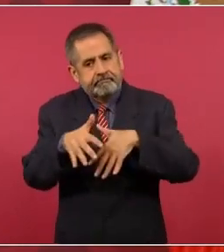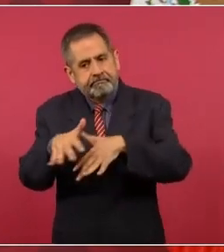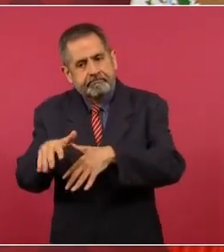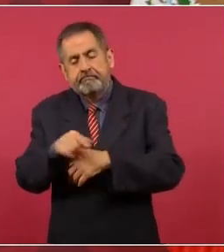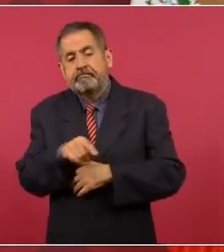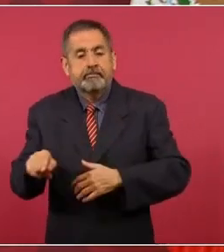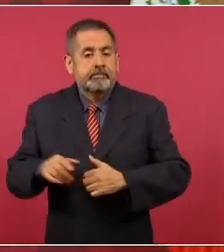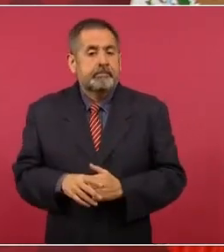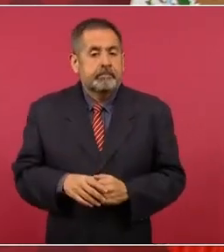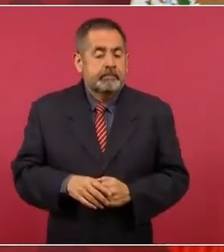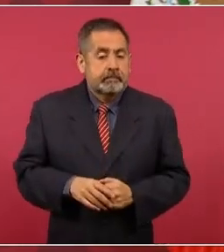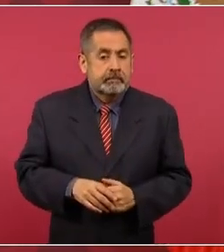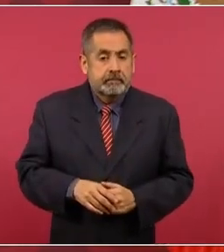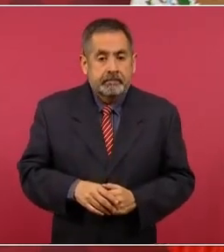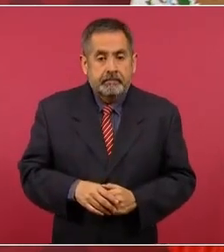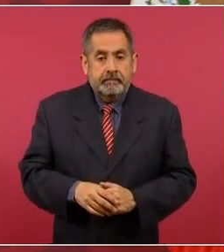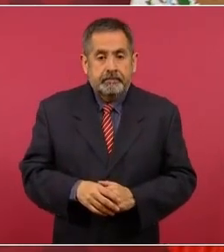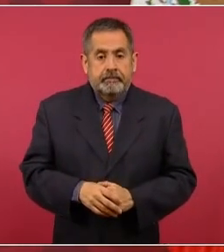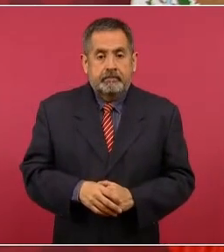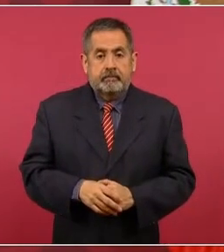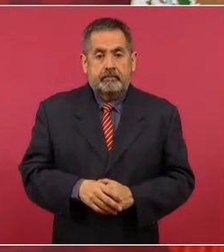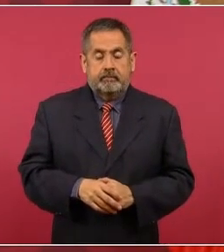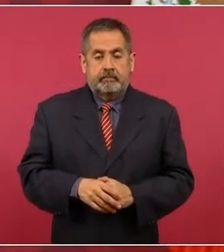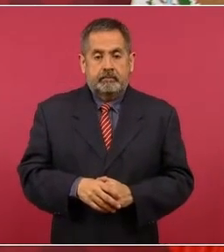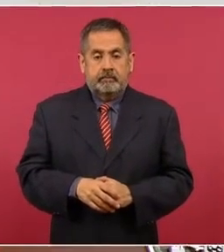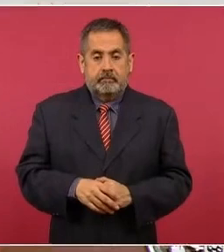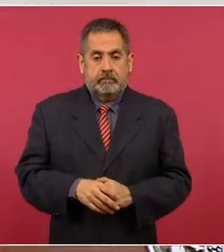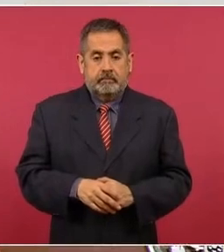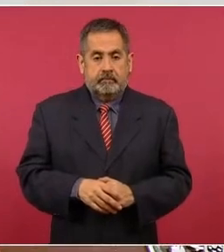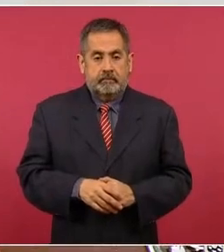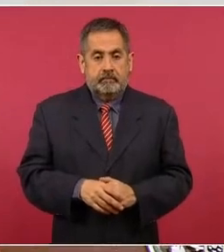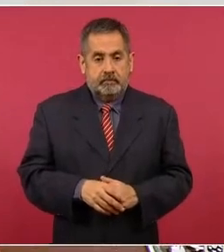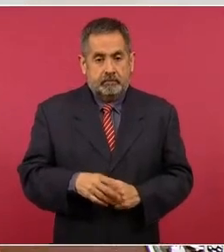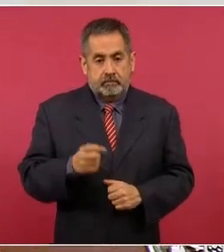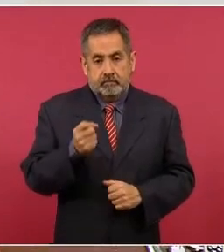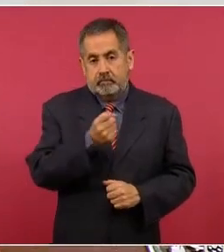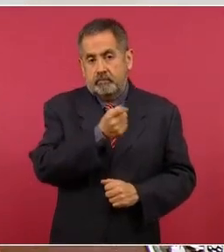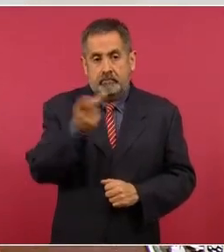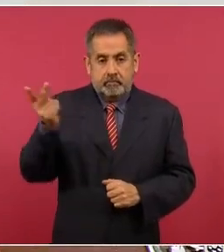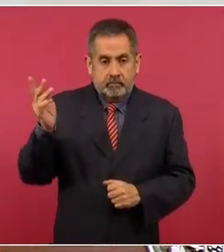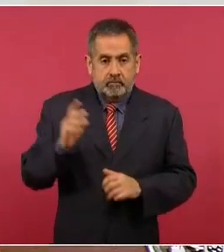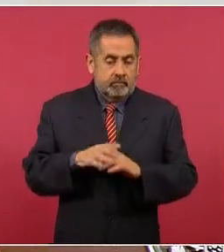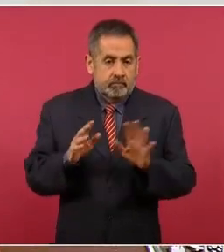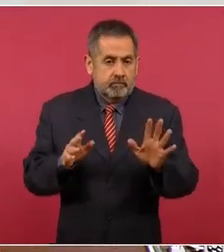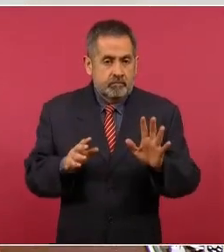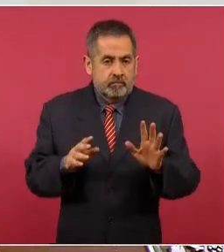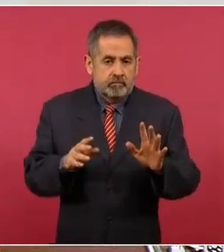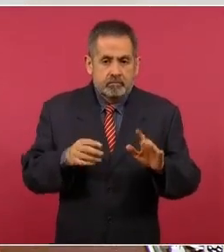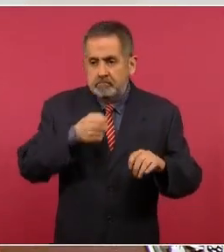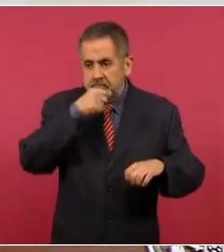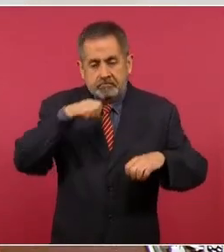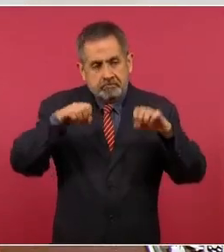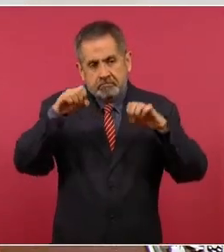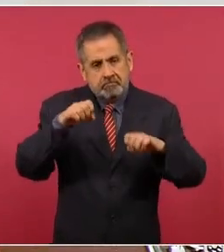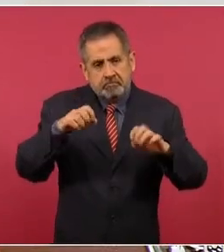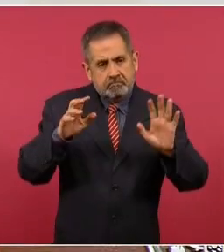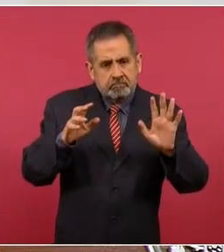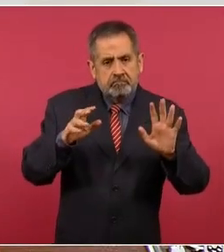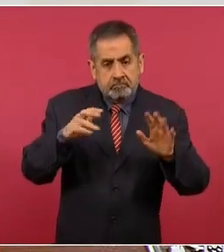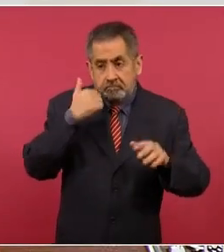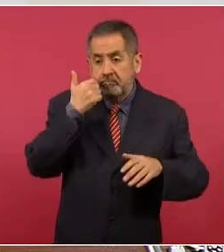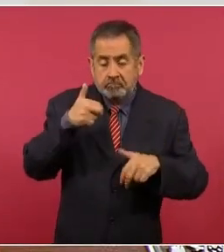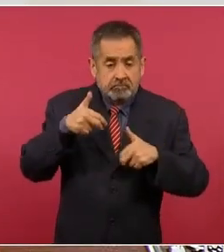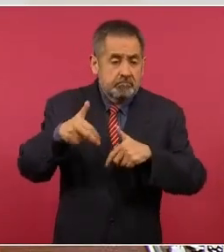Y hay quienes están grandes, pero quieren caminar, o sea…